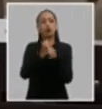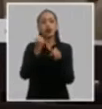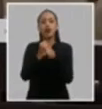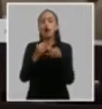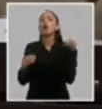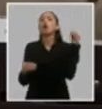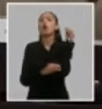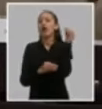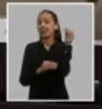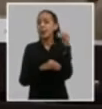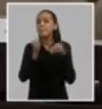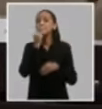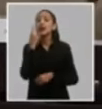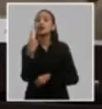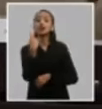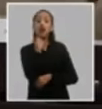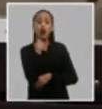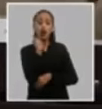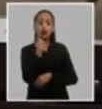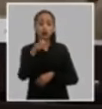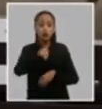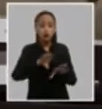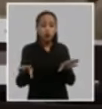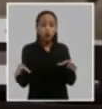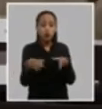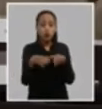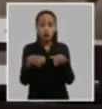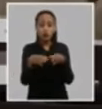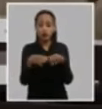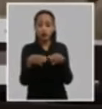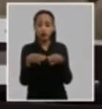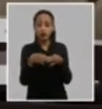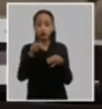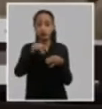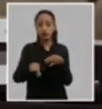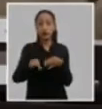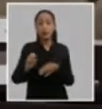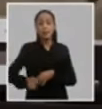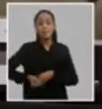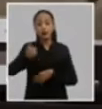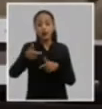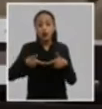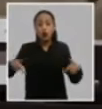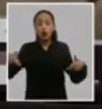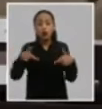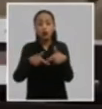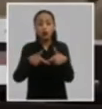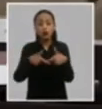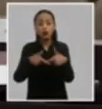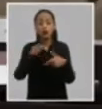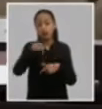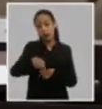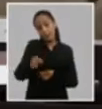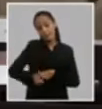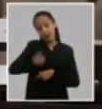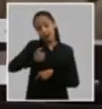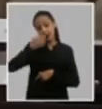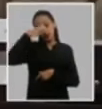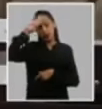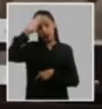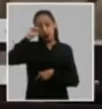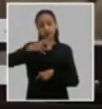de más de un año por parte de la comisión que presidió y condujo el presidente de los consejos de la República de Cuba